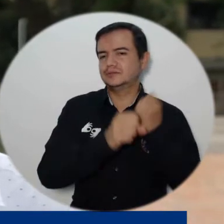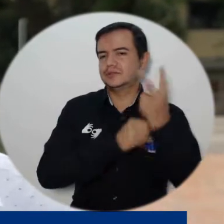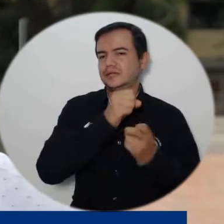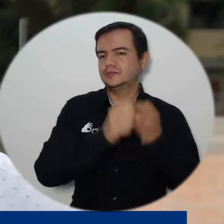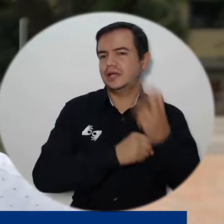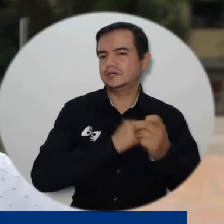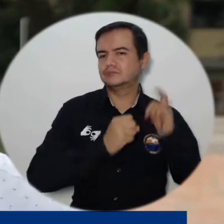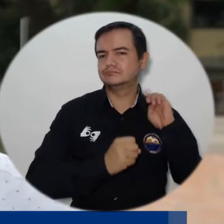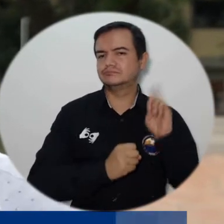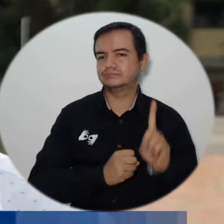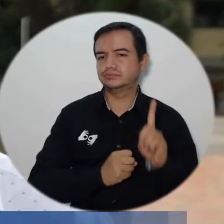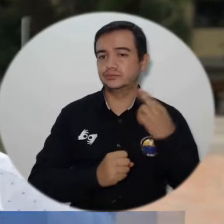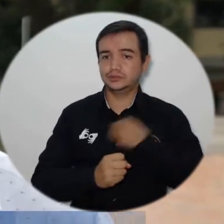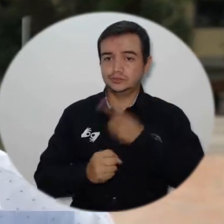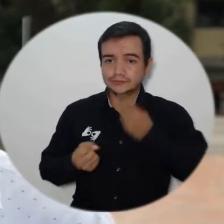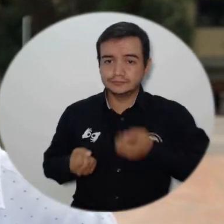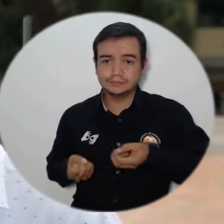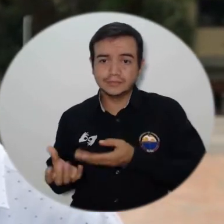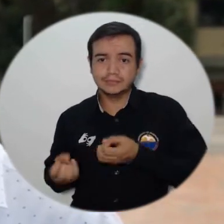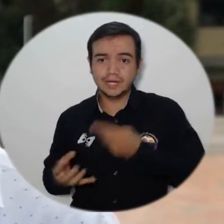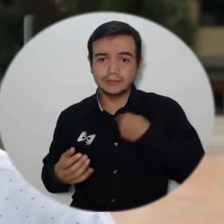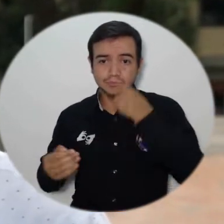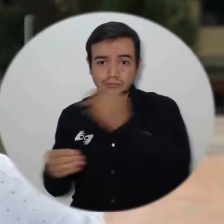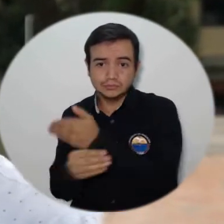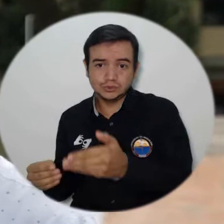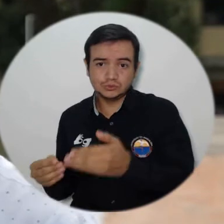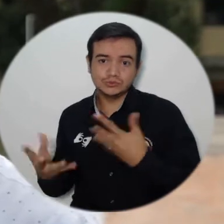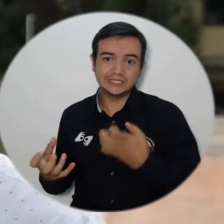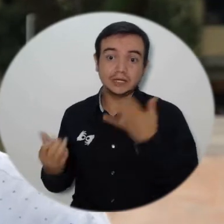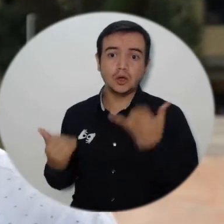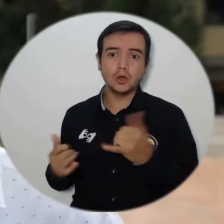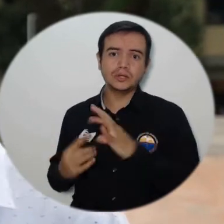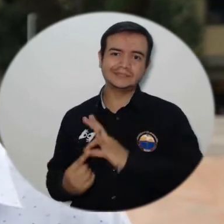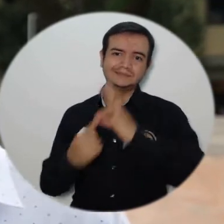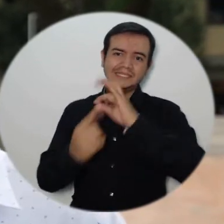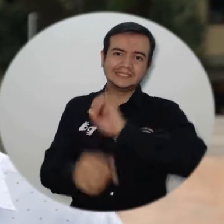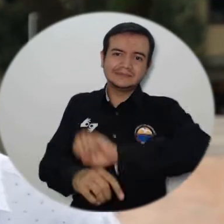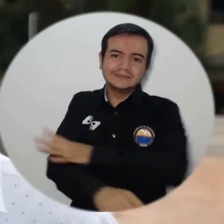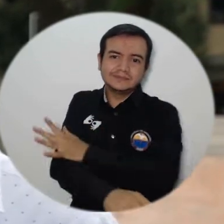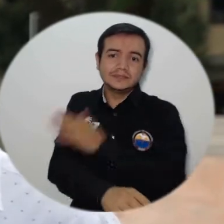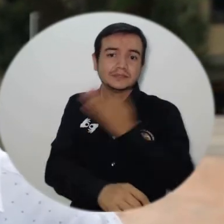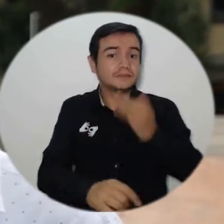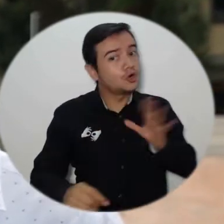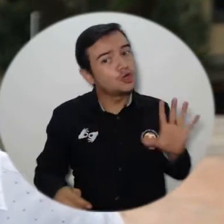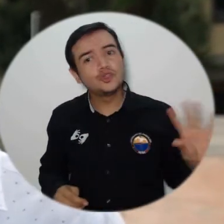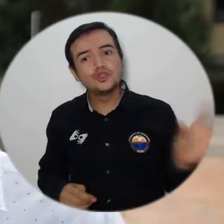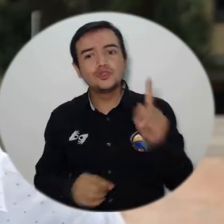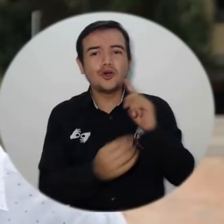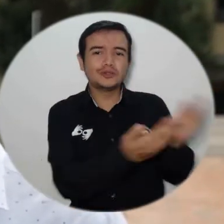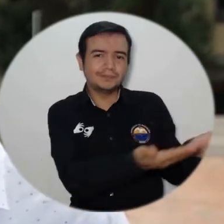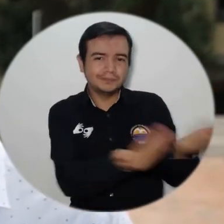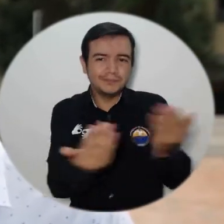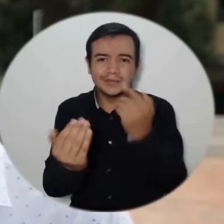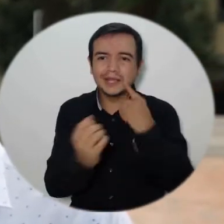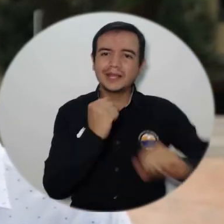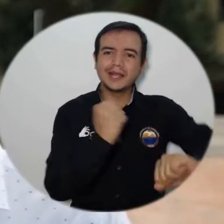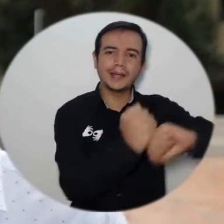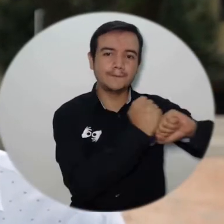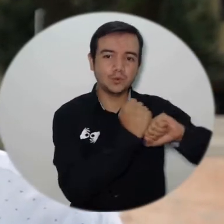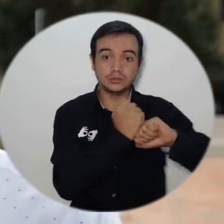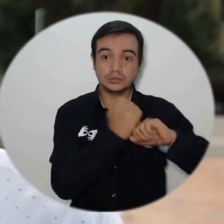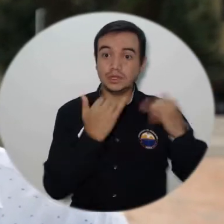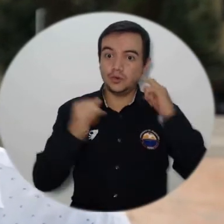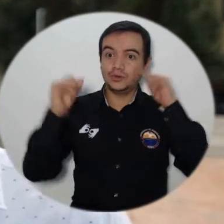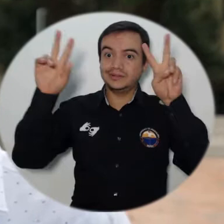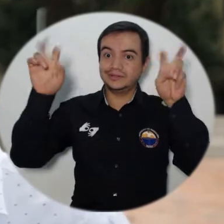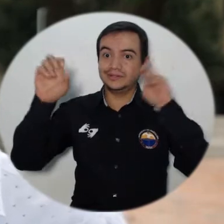año sea especial y que toda la comunidad universitaria también se una a este propósito y por eso hemos denominado